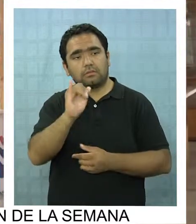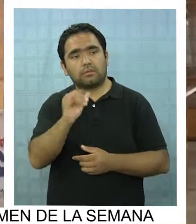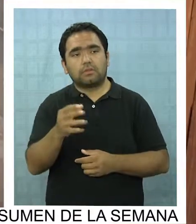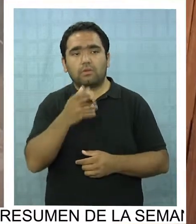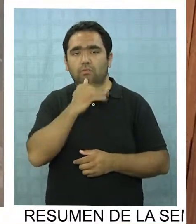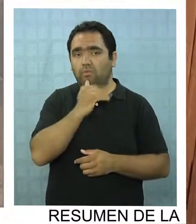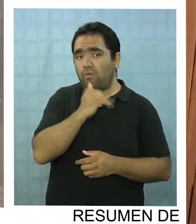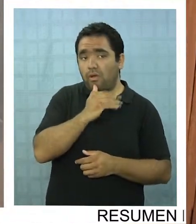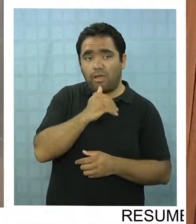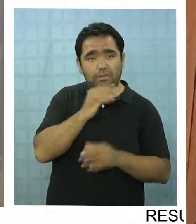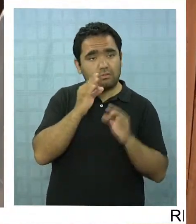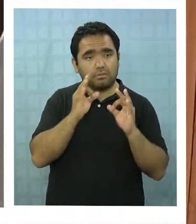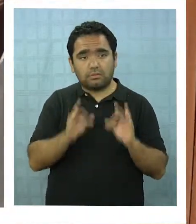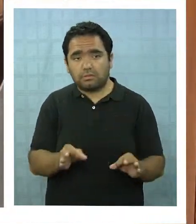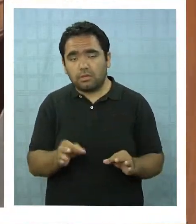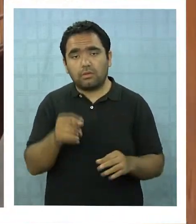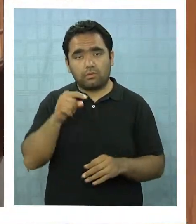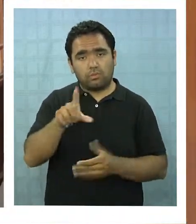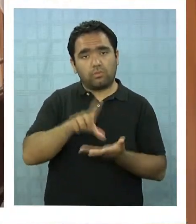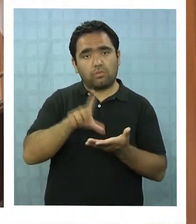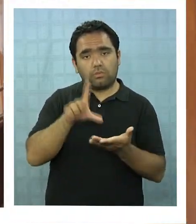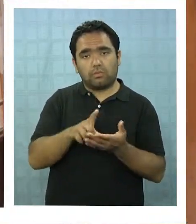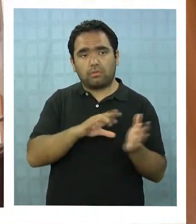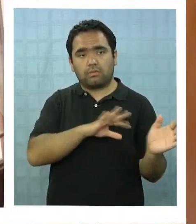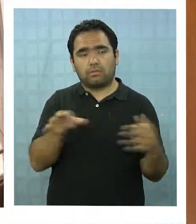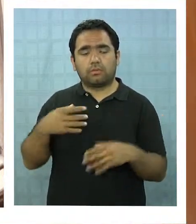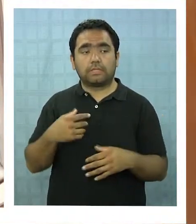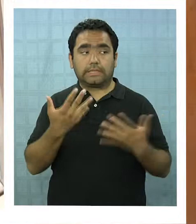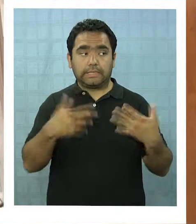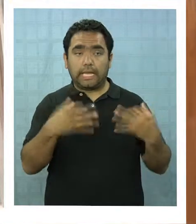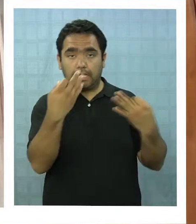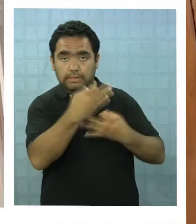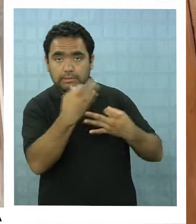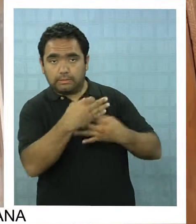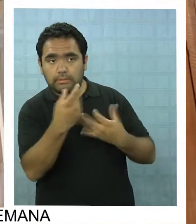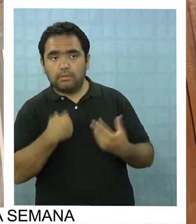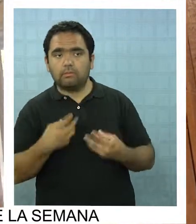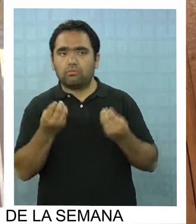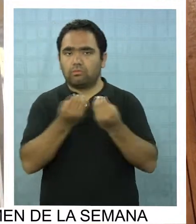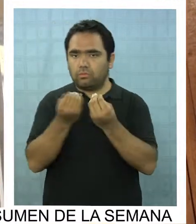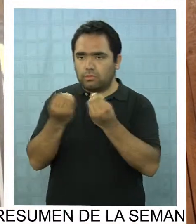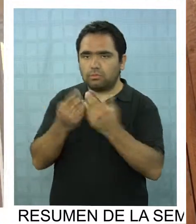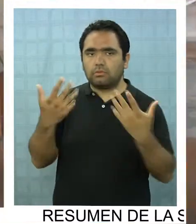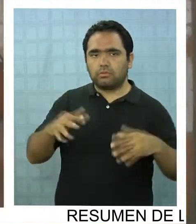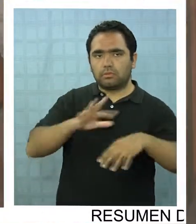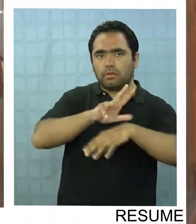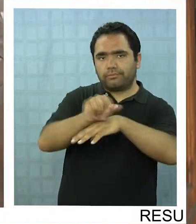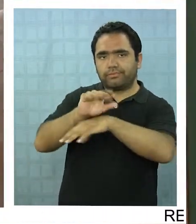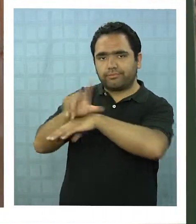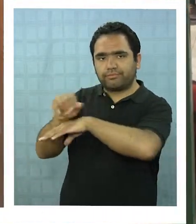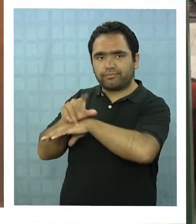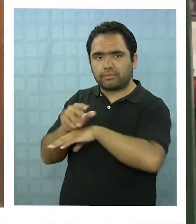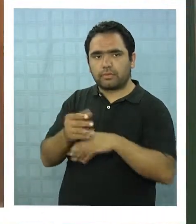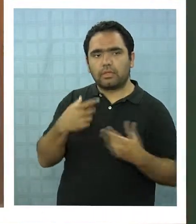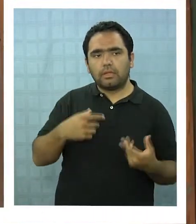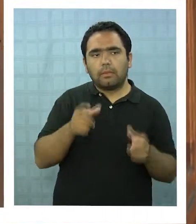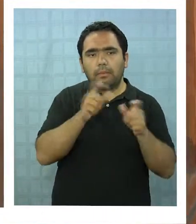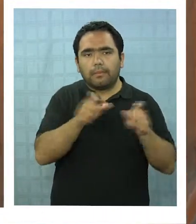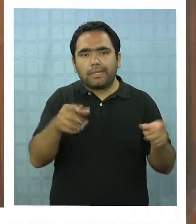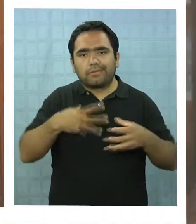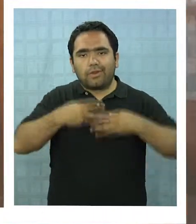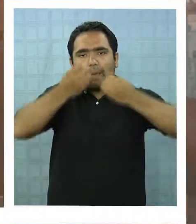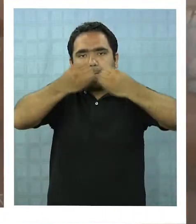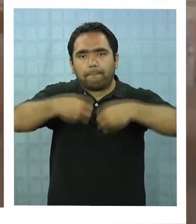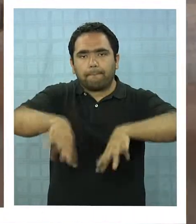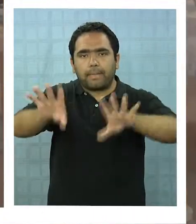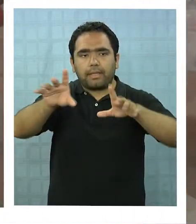seguros de estos sitios. Según nos explicaron, varios locales fueron robados y los locatarios perdieron todas sus